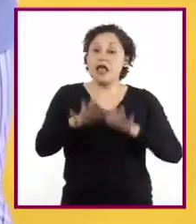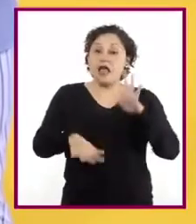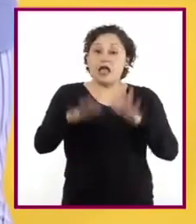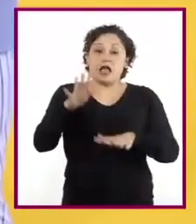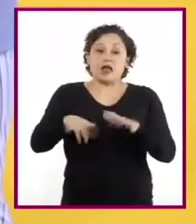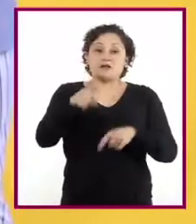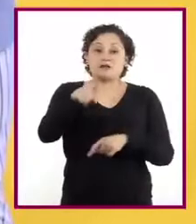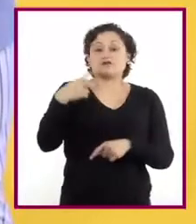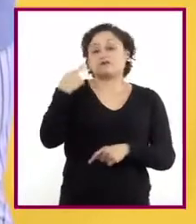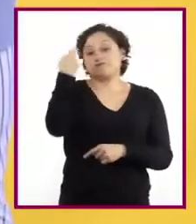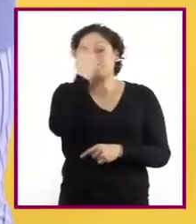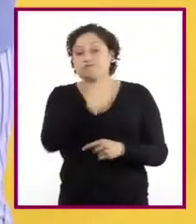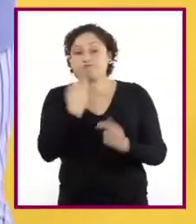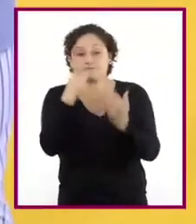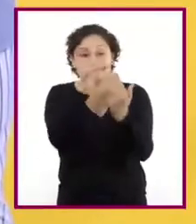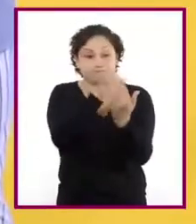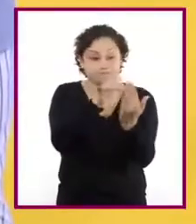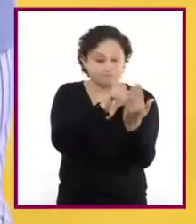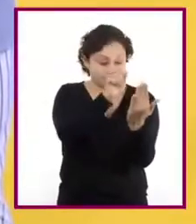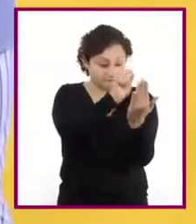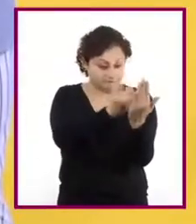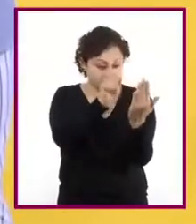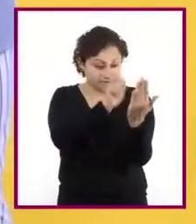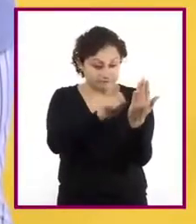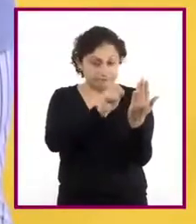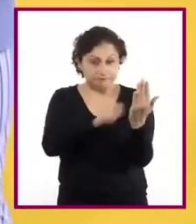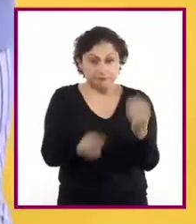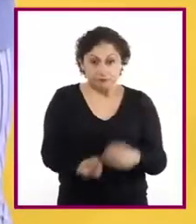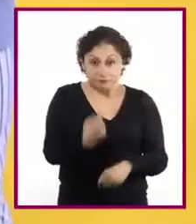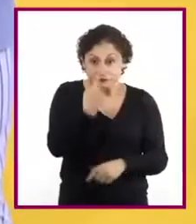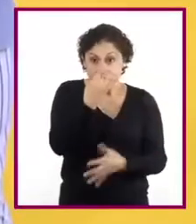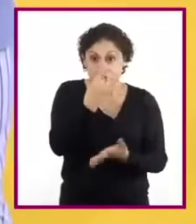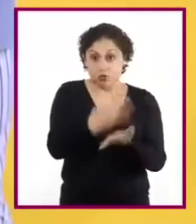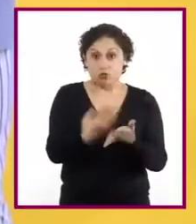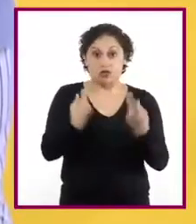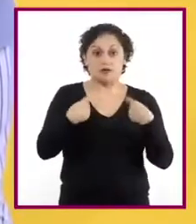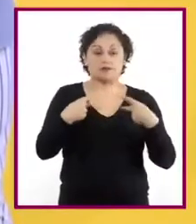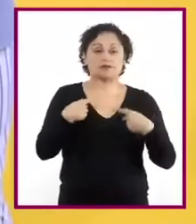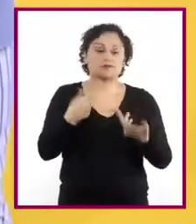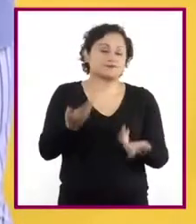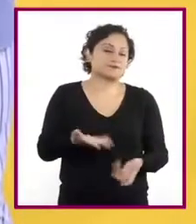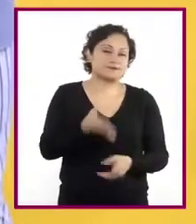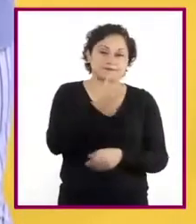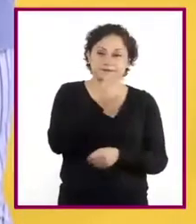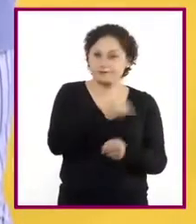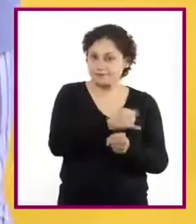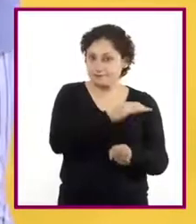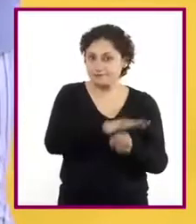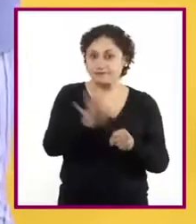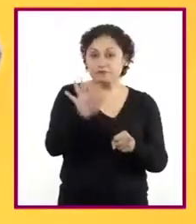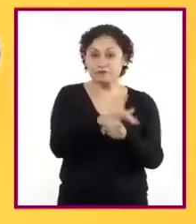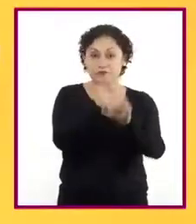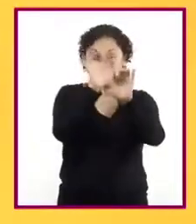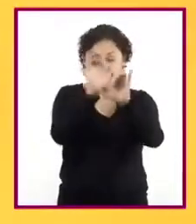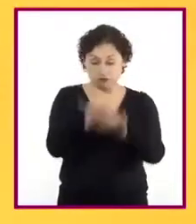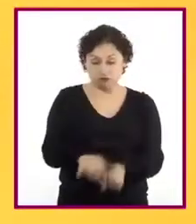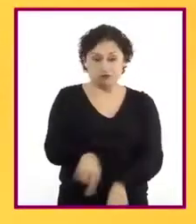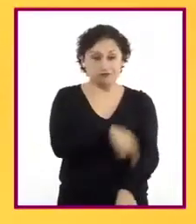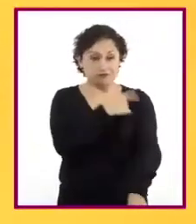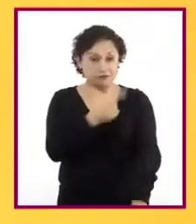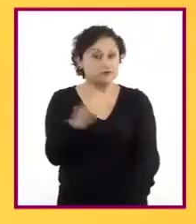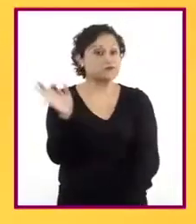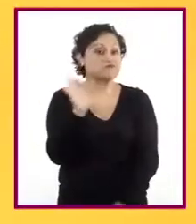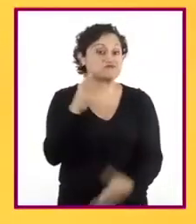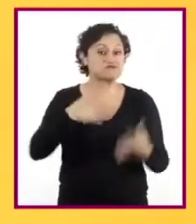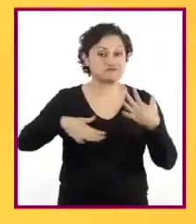revisión puede resultar laborioso para una sola persona, en especial si el texto es muy extenso. ¿Qué